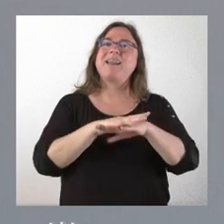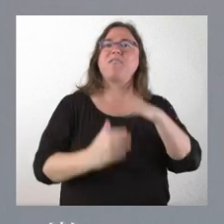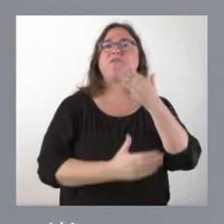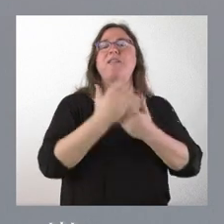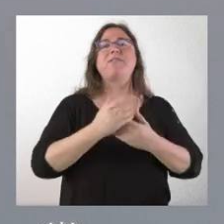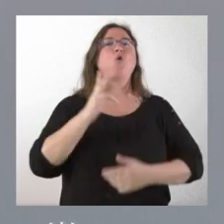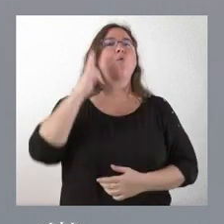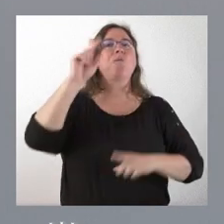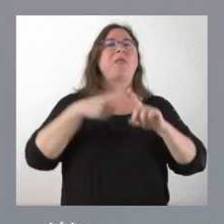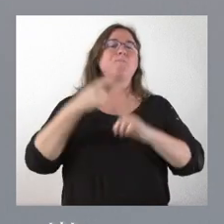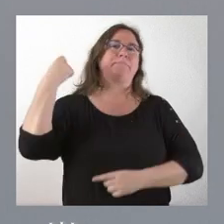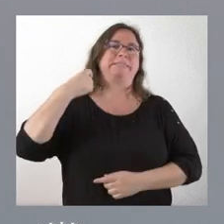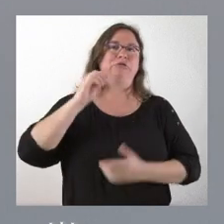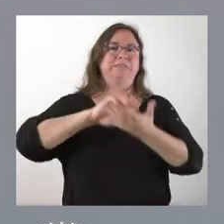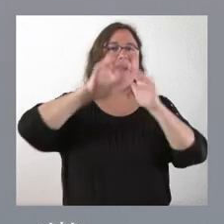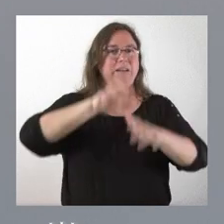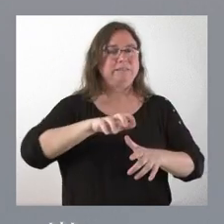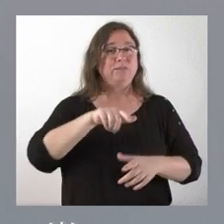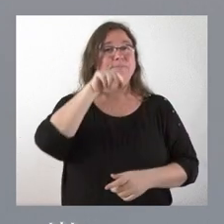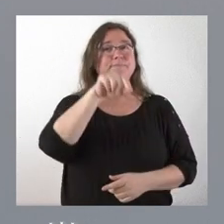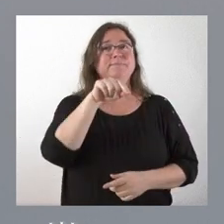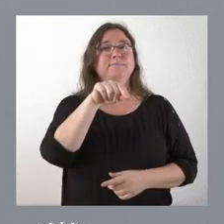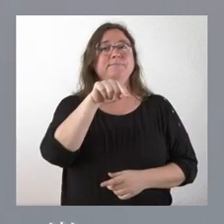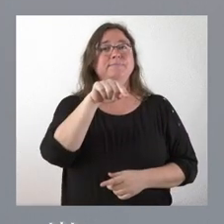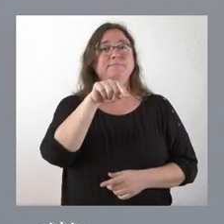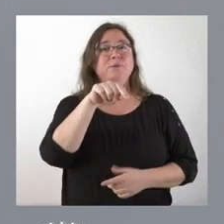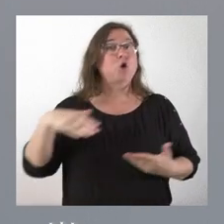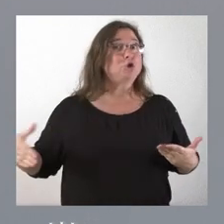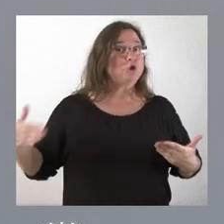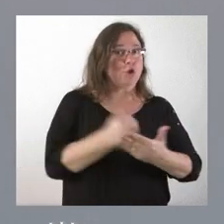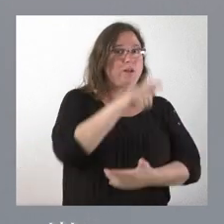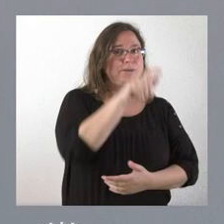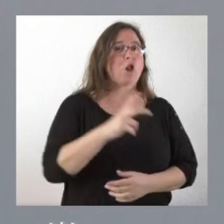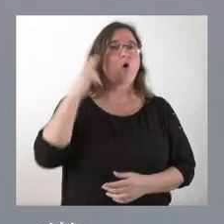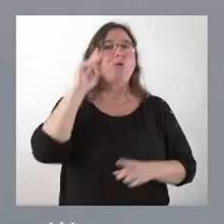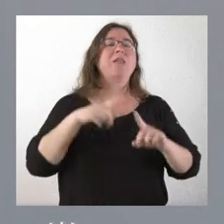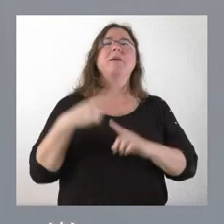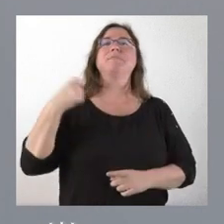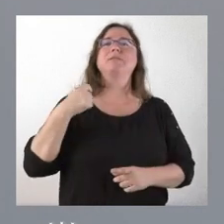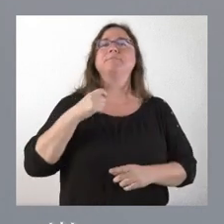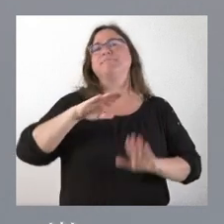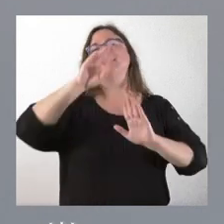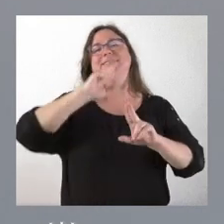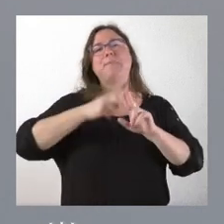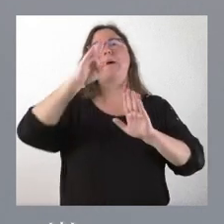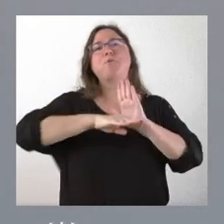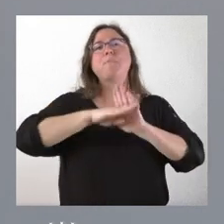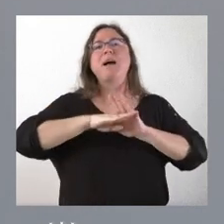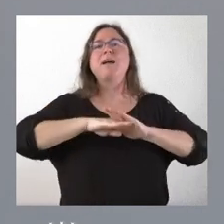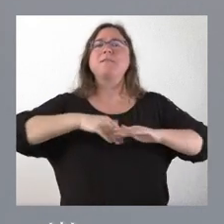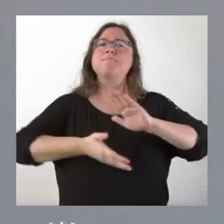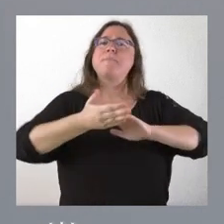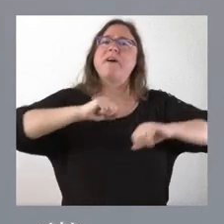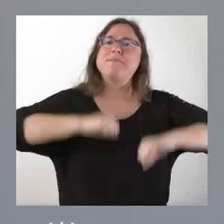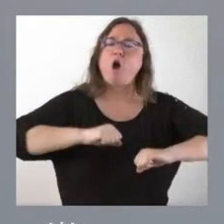Jubilados y Pensionistas de Castilla y León, que actúa sobre todos los jubilados y pensionistas mediante programas de envejecimiento activos y